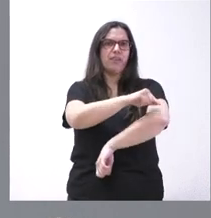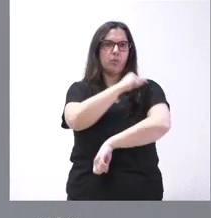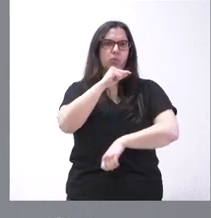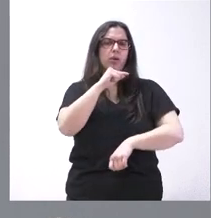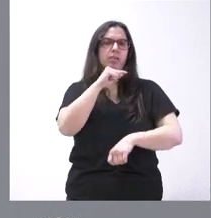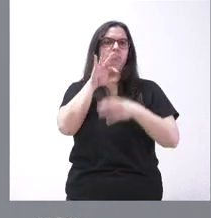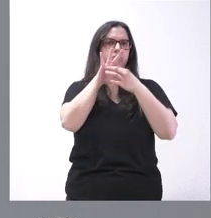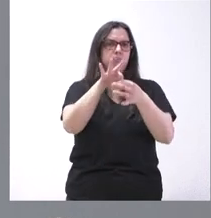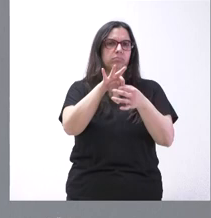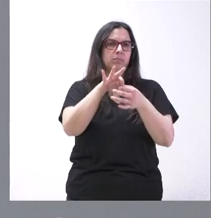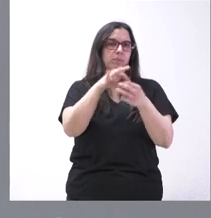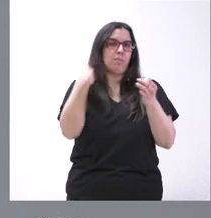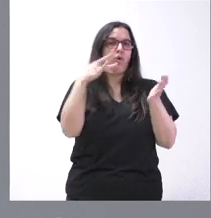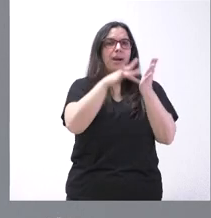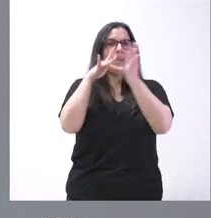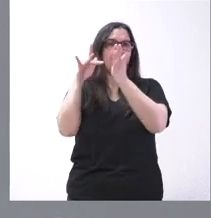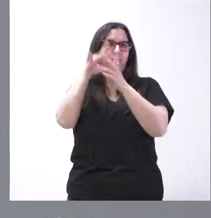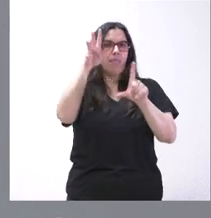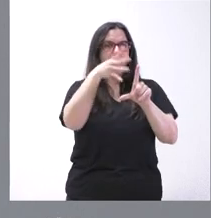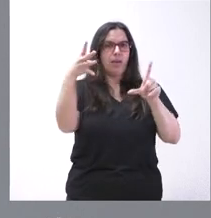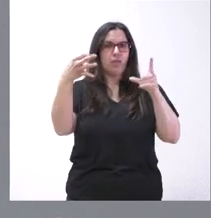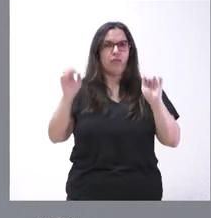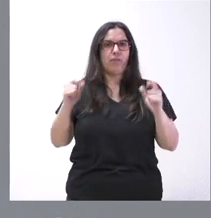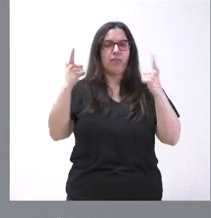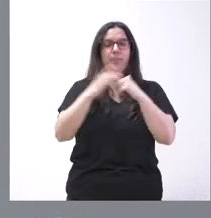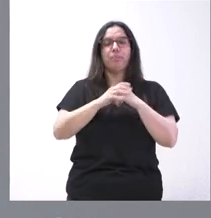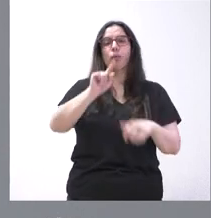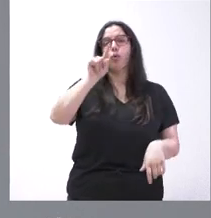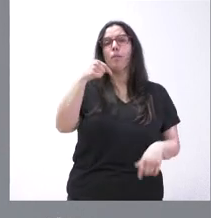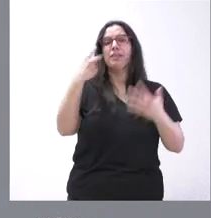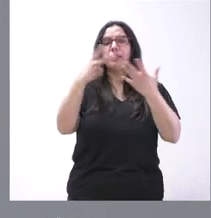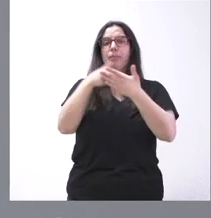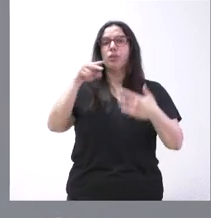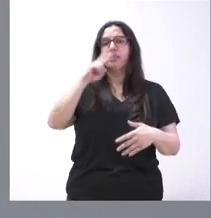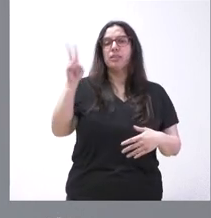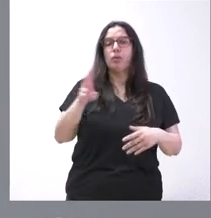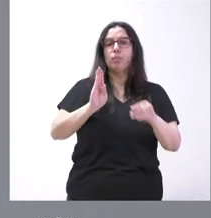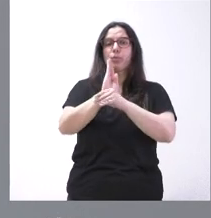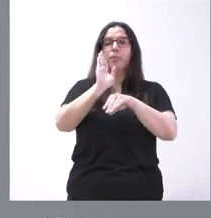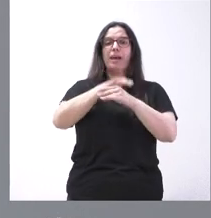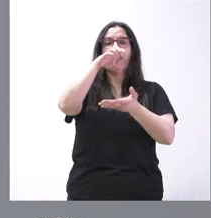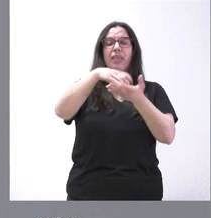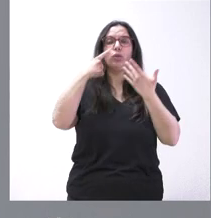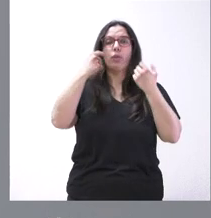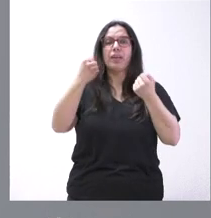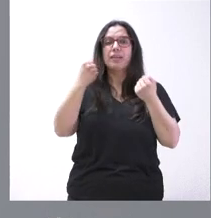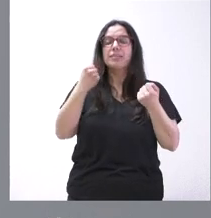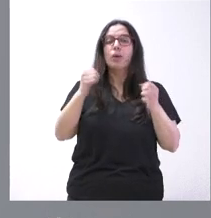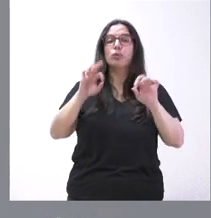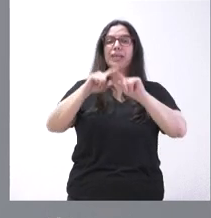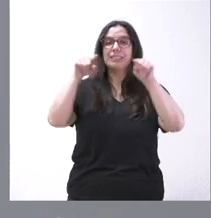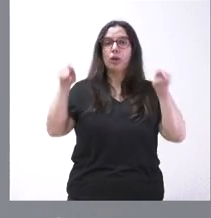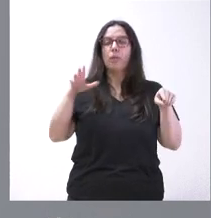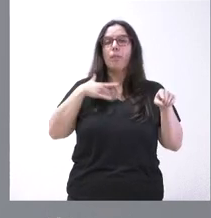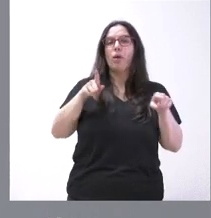calendario vacunal. 1,7 millones de euros es lo que se destina a la aclimatización de los centros de salud de Segovia.